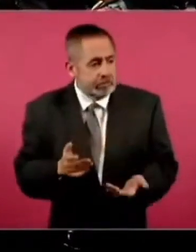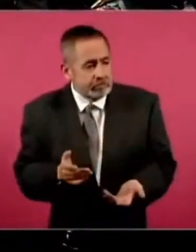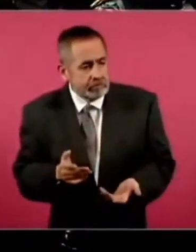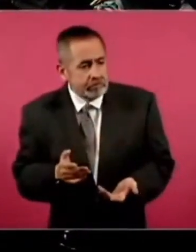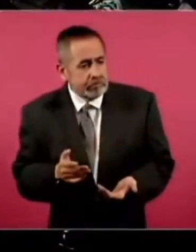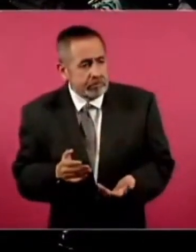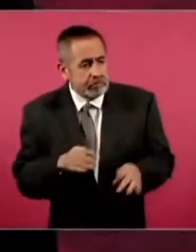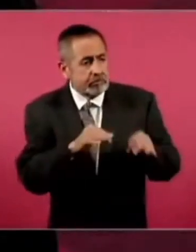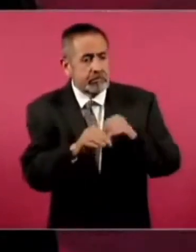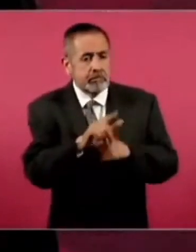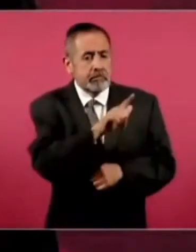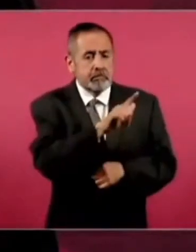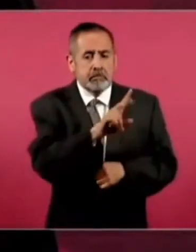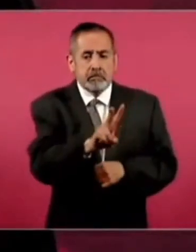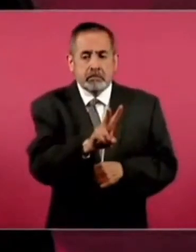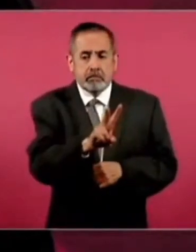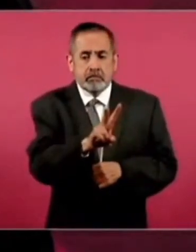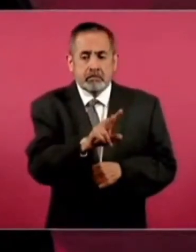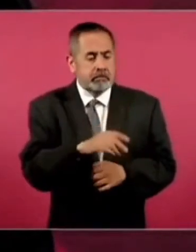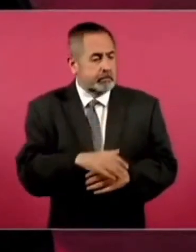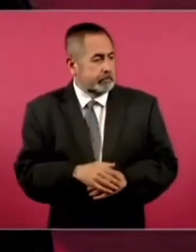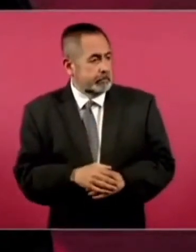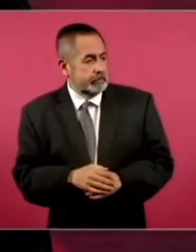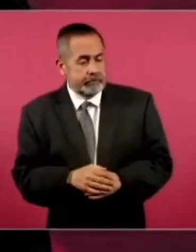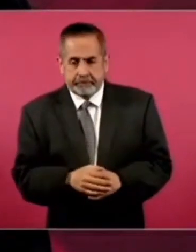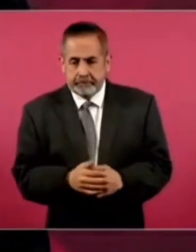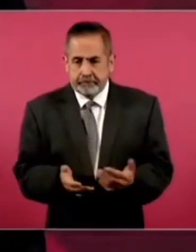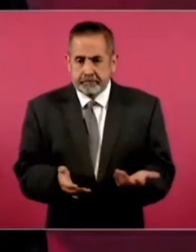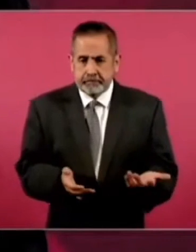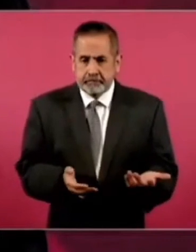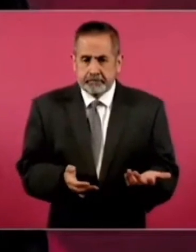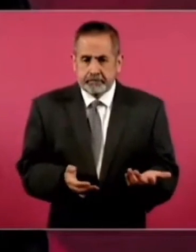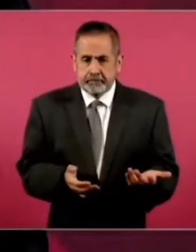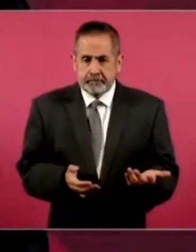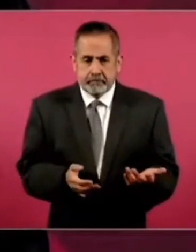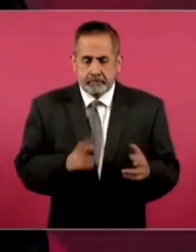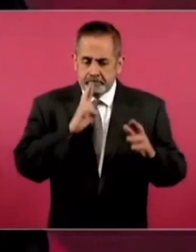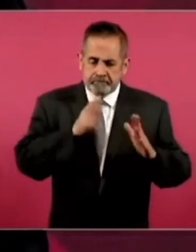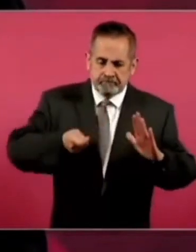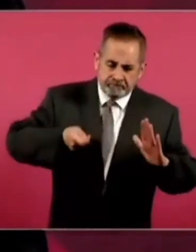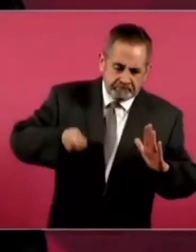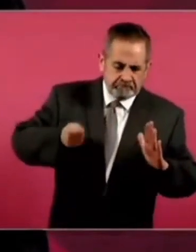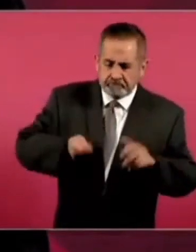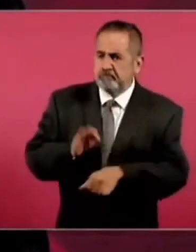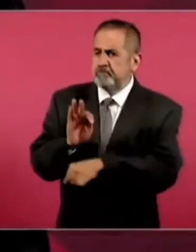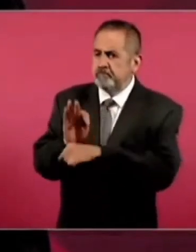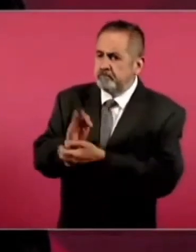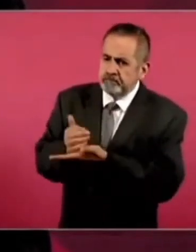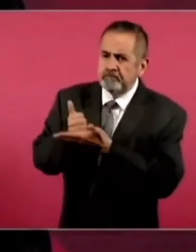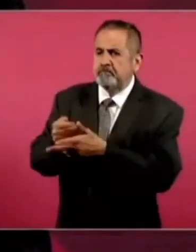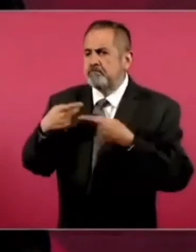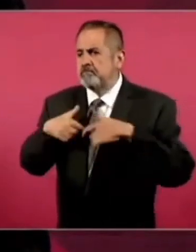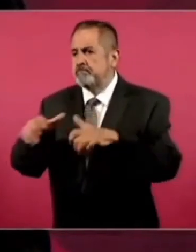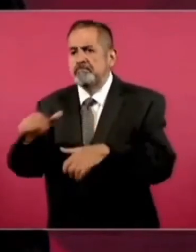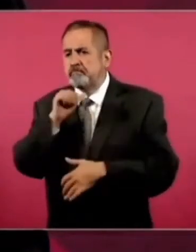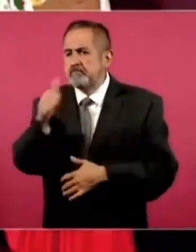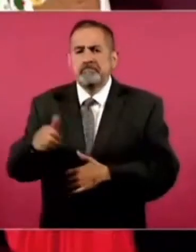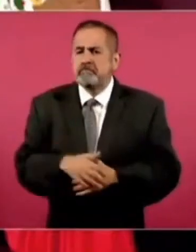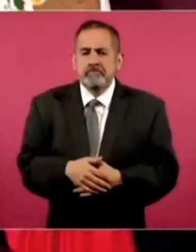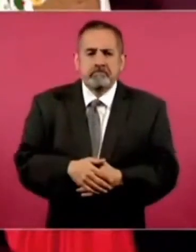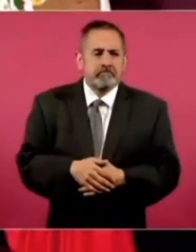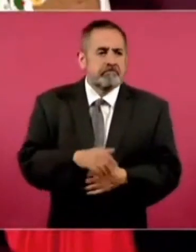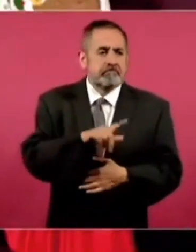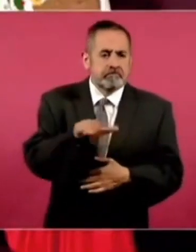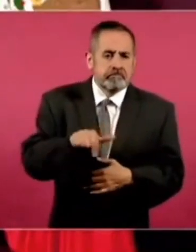De lunes a viernes. Y no se resuelve nada. En favor del pueblo. Solo se está